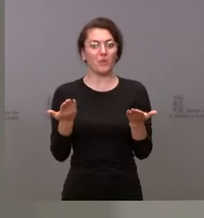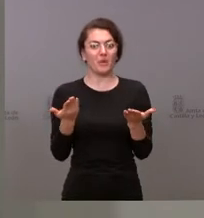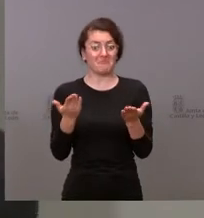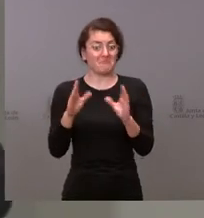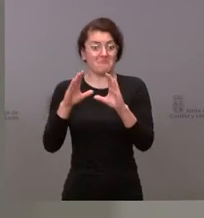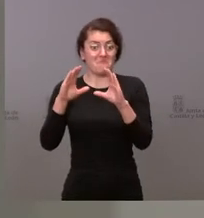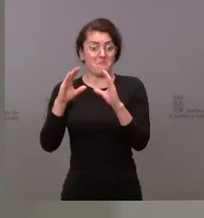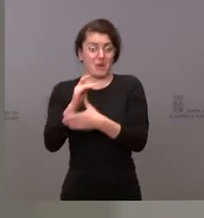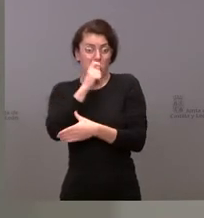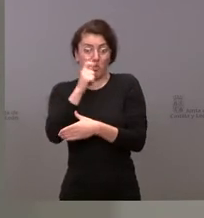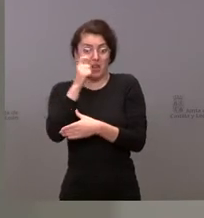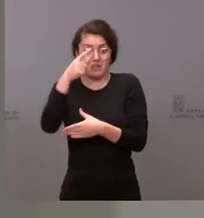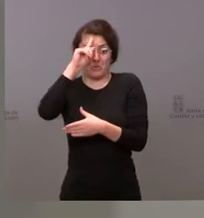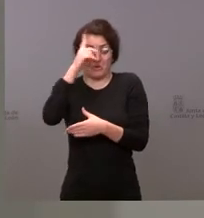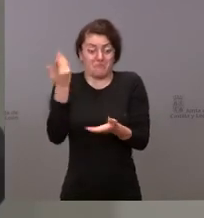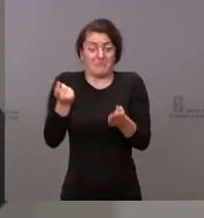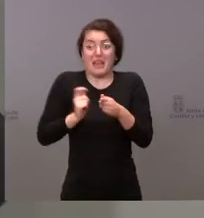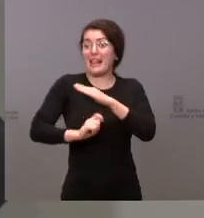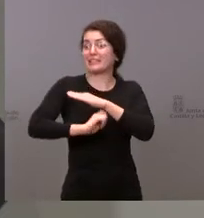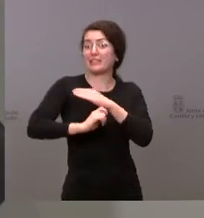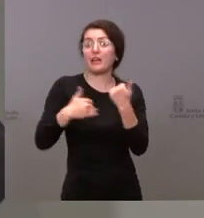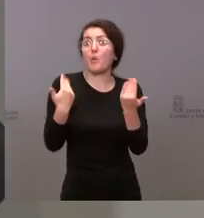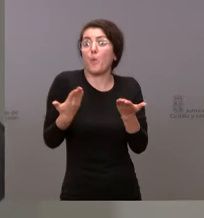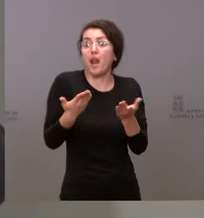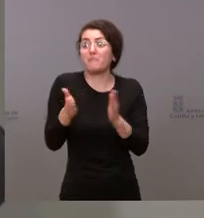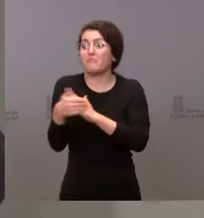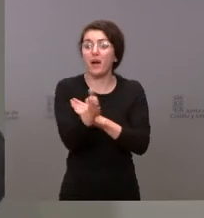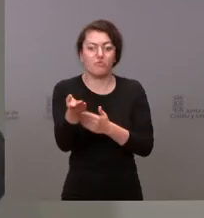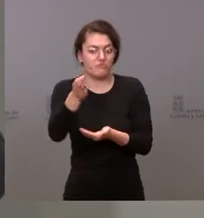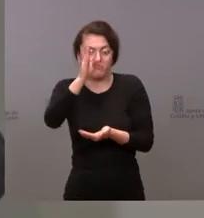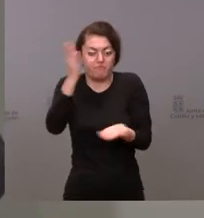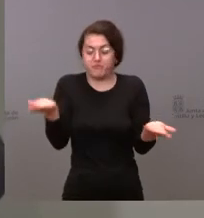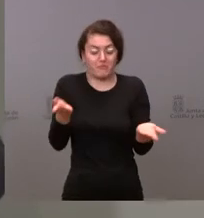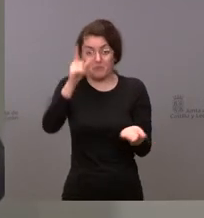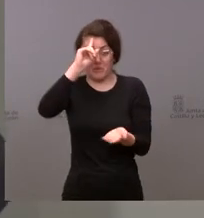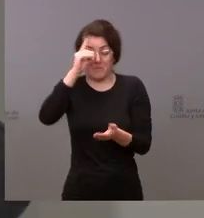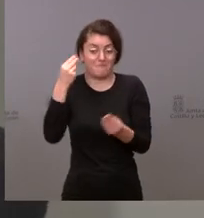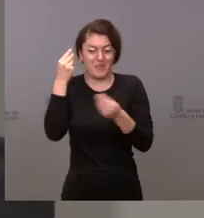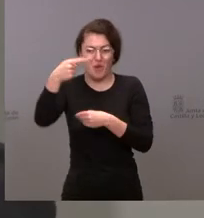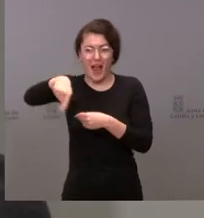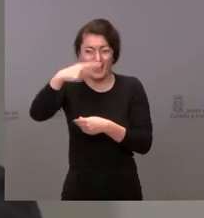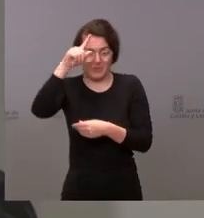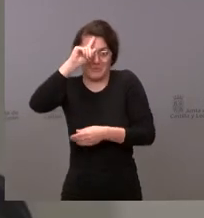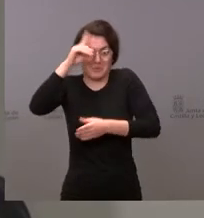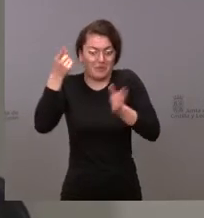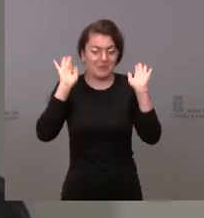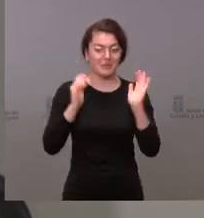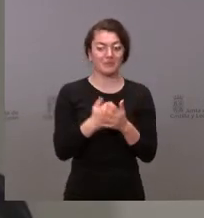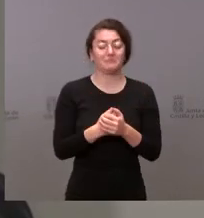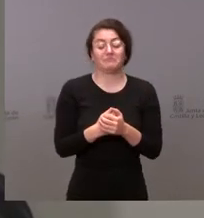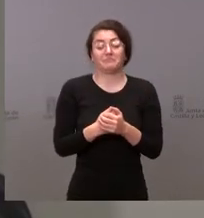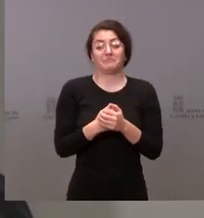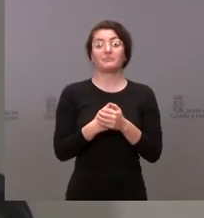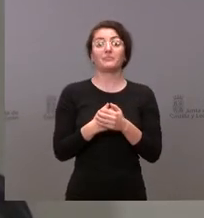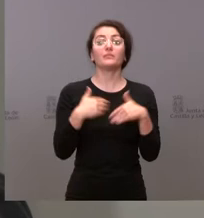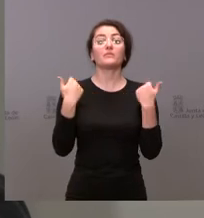socialista en esta comunidad ni a dónde va yo creo que ya no lo sabe ni ellos mismos es completamente incomprensible por tanto quien